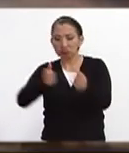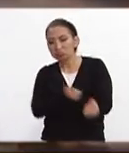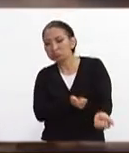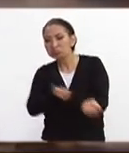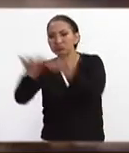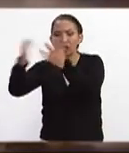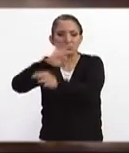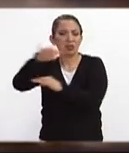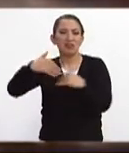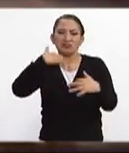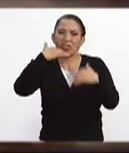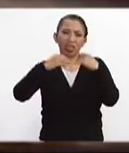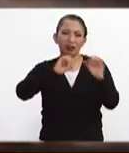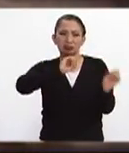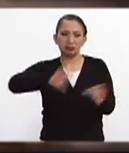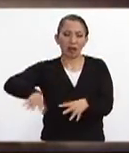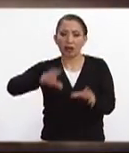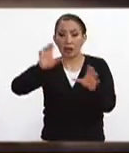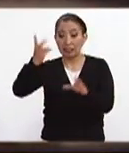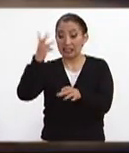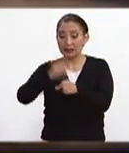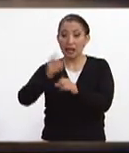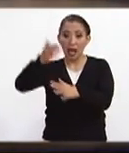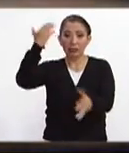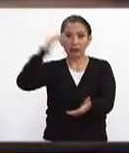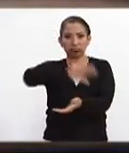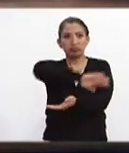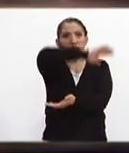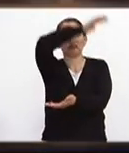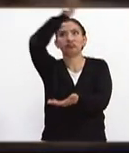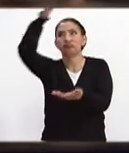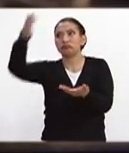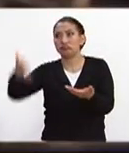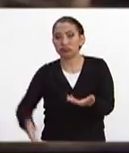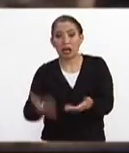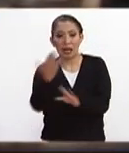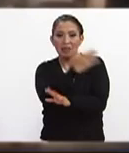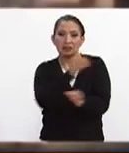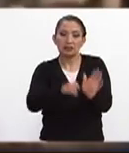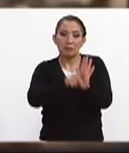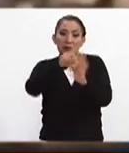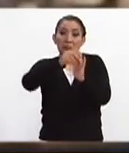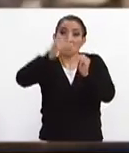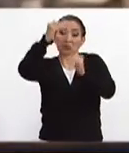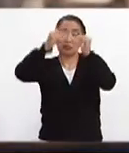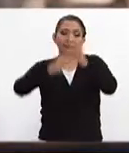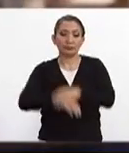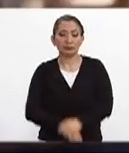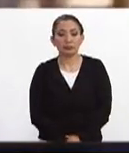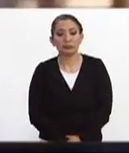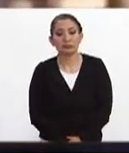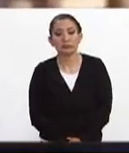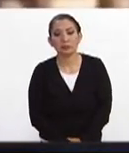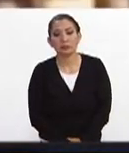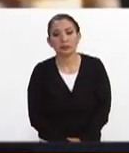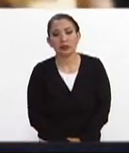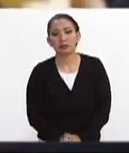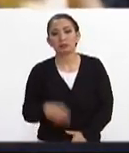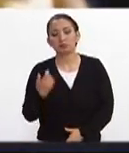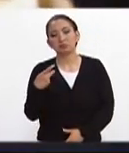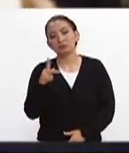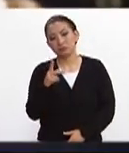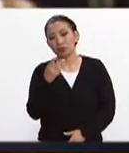pues todo lo que hace tres días apenas era una una unidad habitacional Ana pues estamos